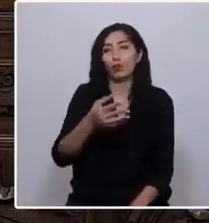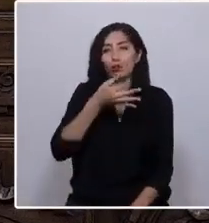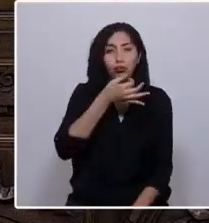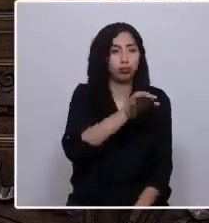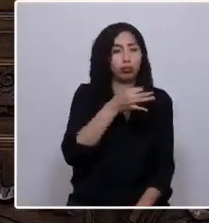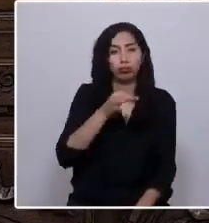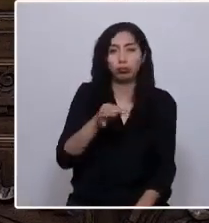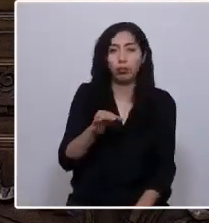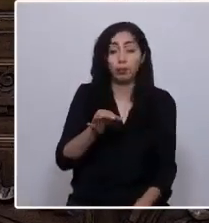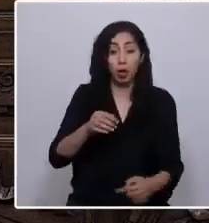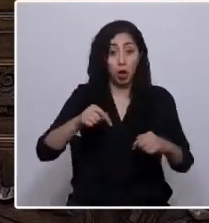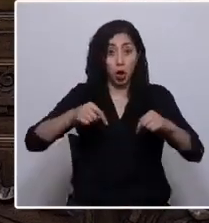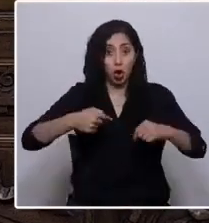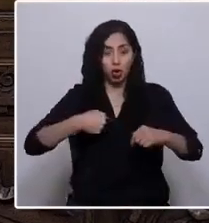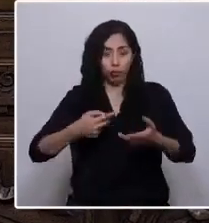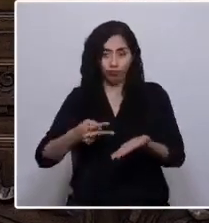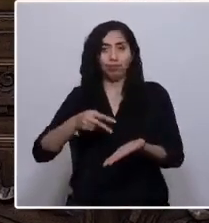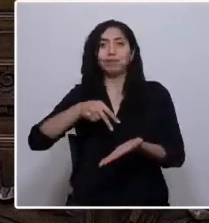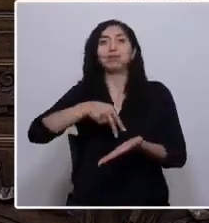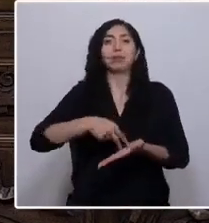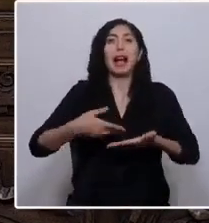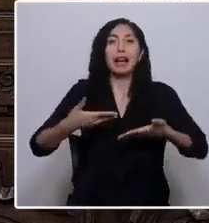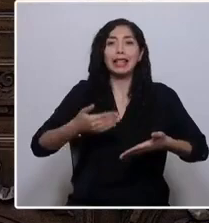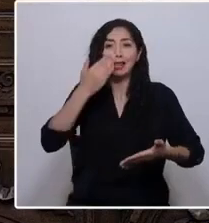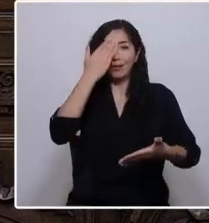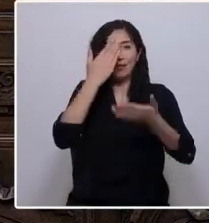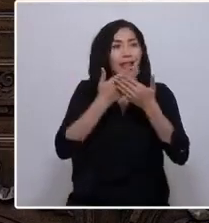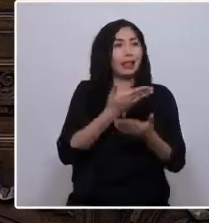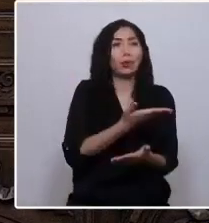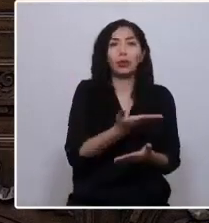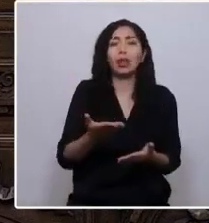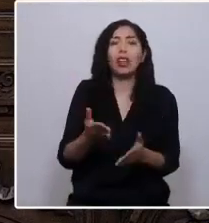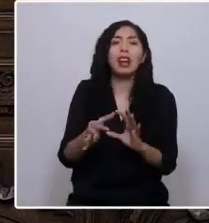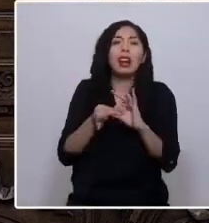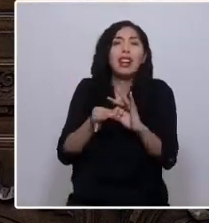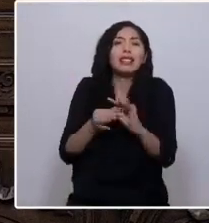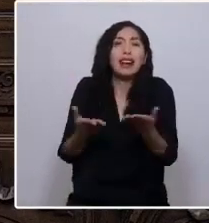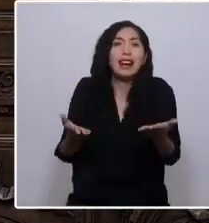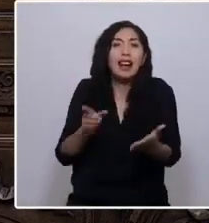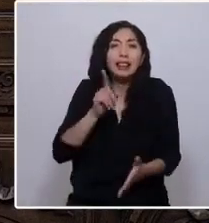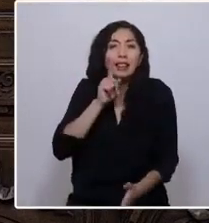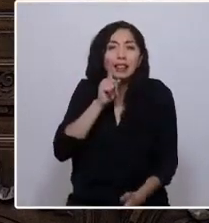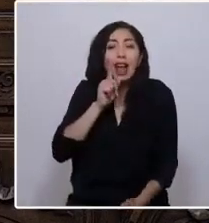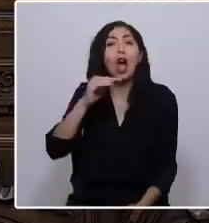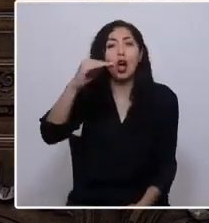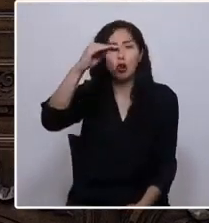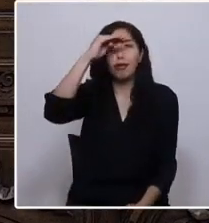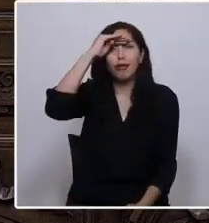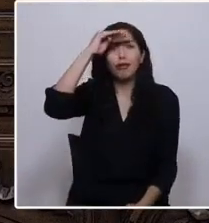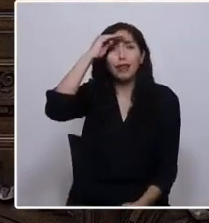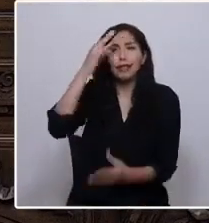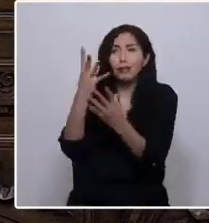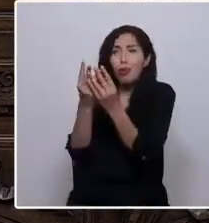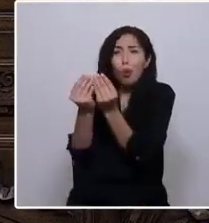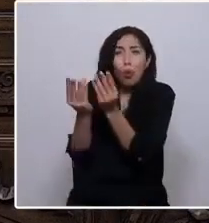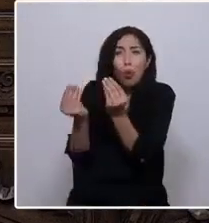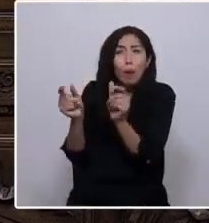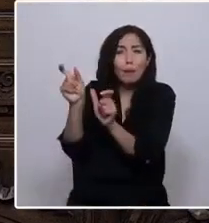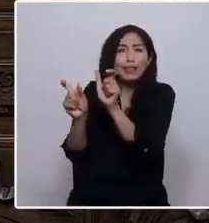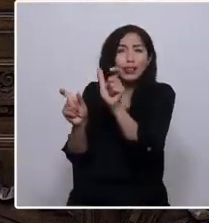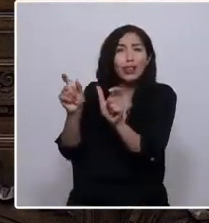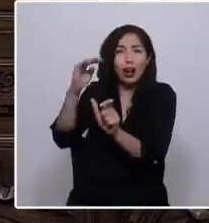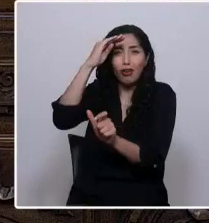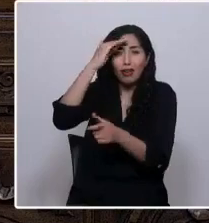Hoy puedo estar acá, frente a ustedes, gracias a la confianza que depositaron miles de personas quienes